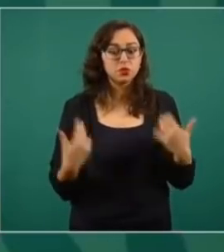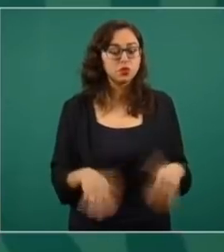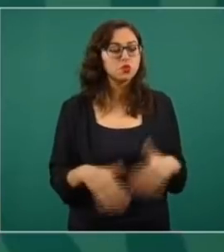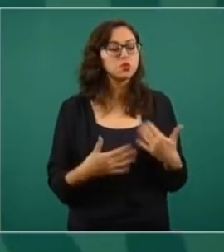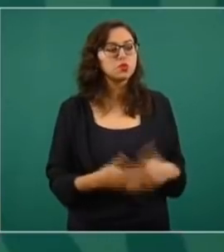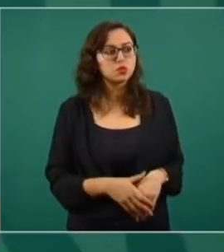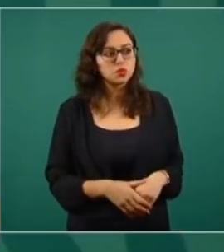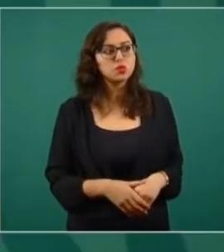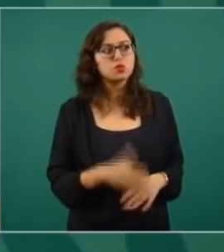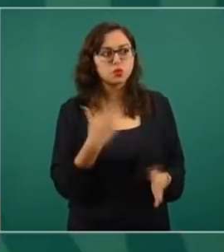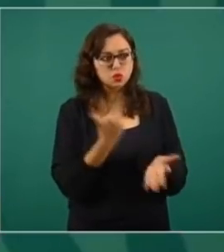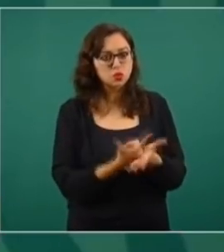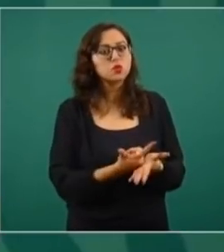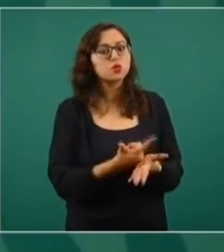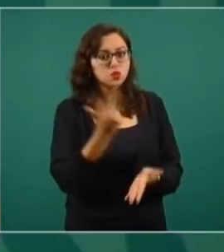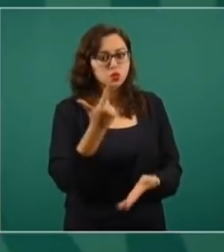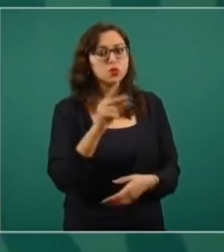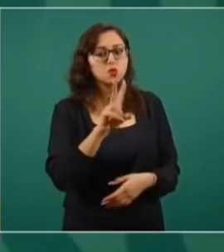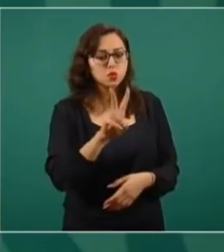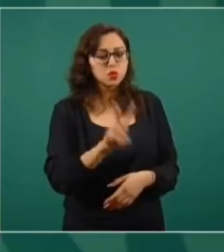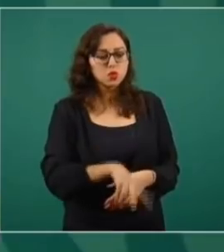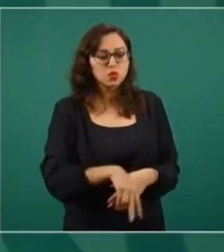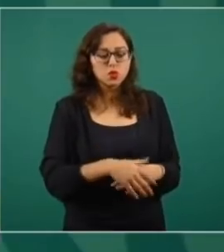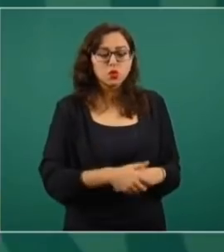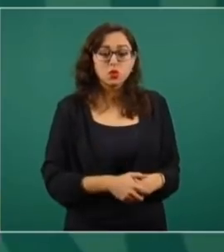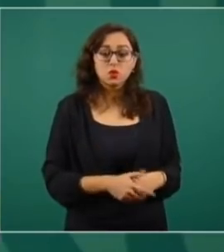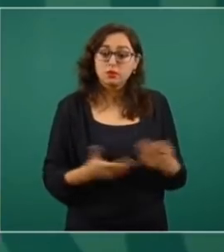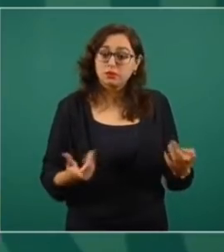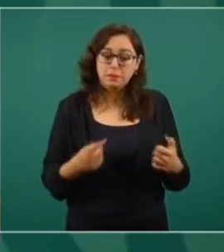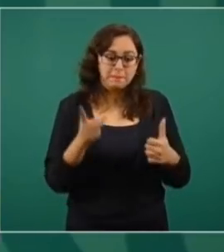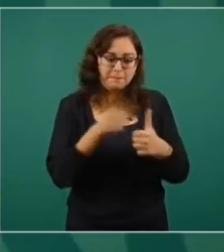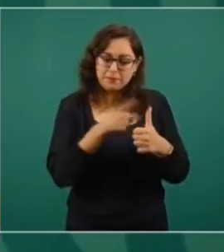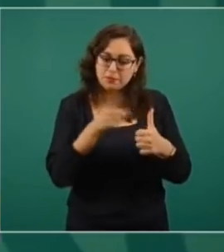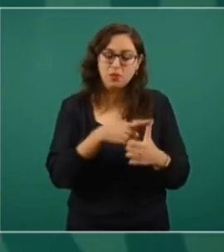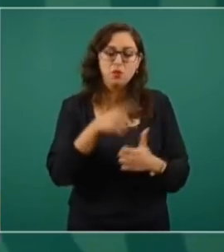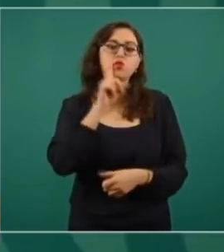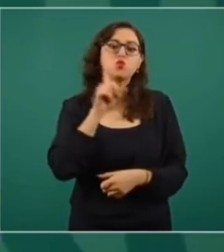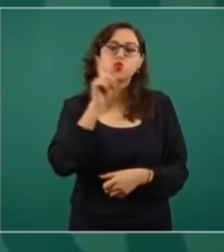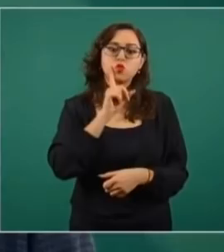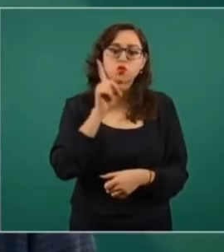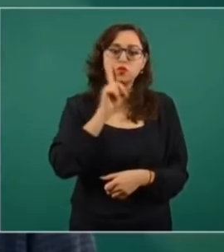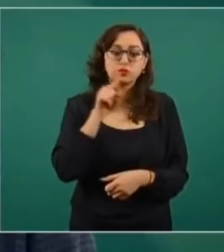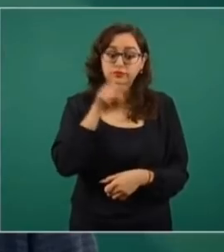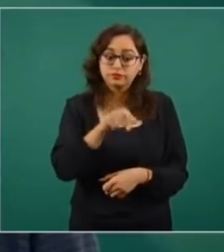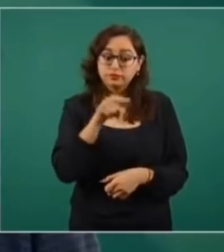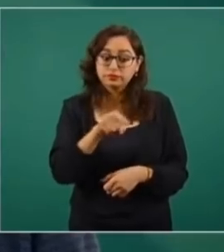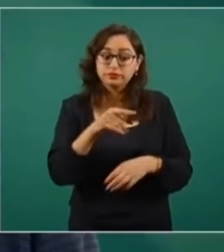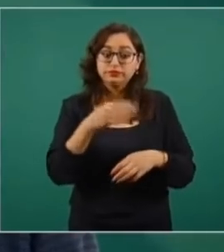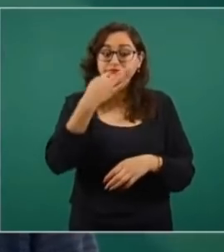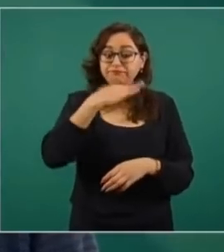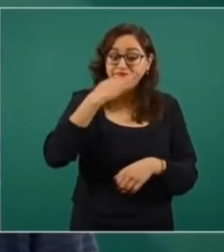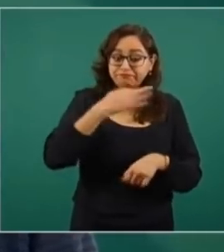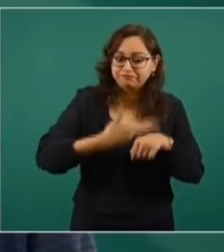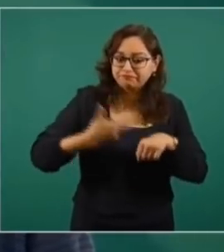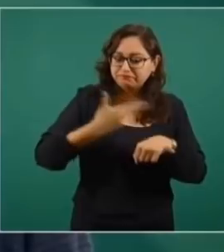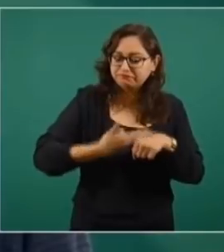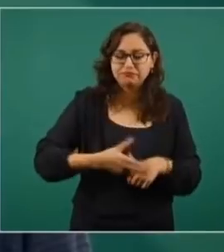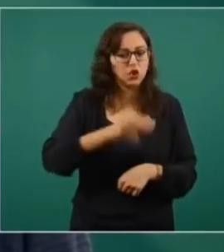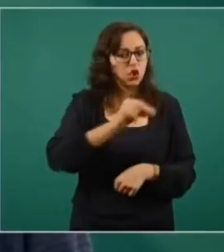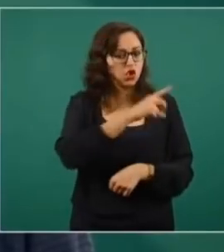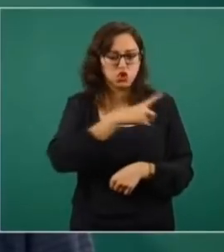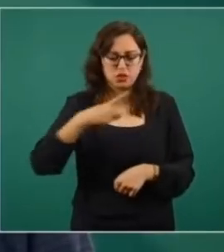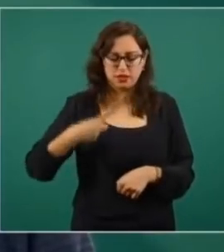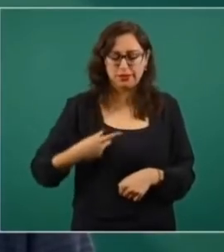tú denunciando. Por principio ya no debió haber hecho una fiesta. Acuérdense de algo. El presidente Andrés Manuel López